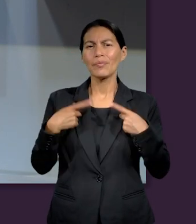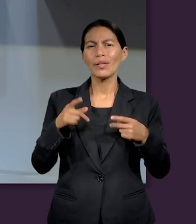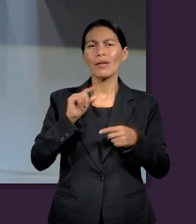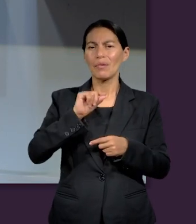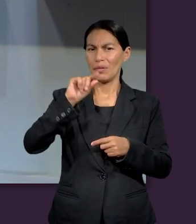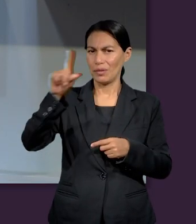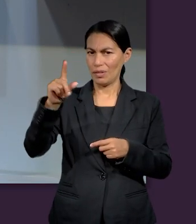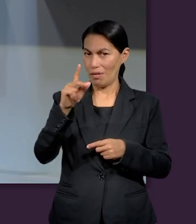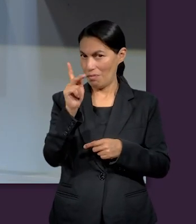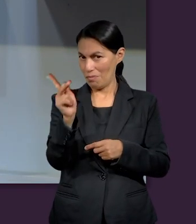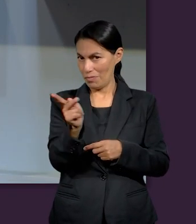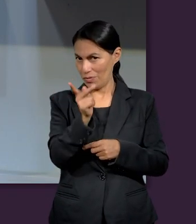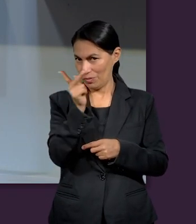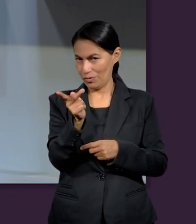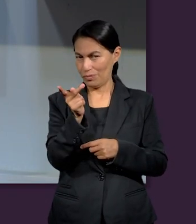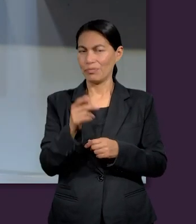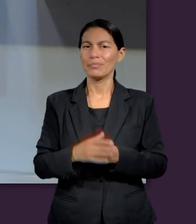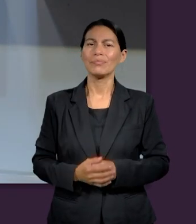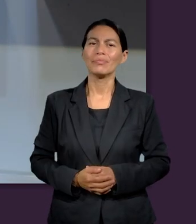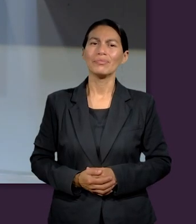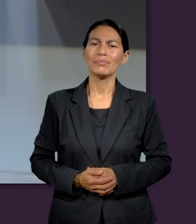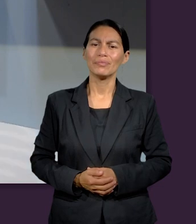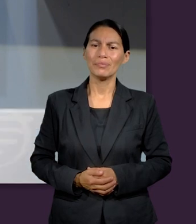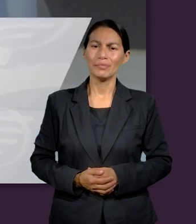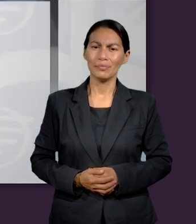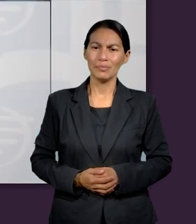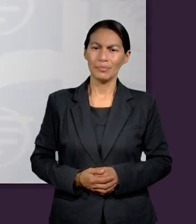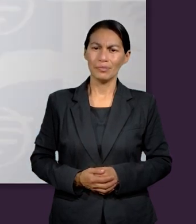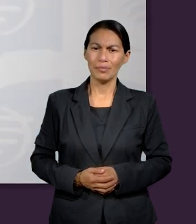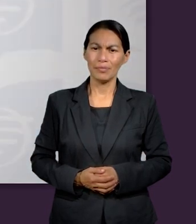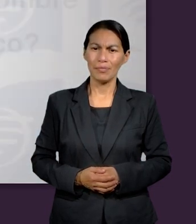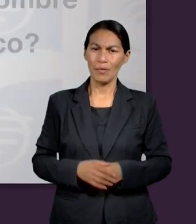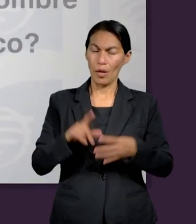pueda contestar la siguiente pregunta